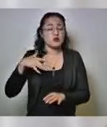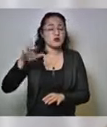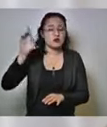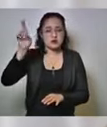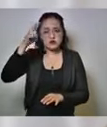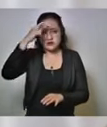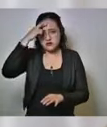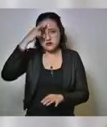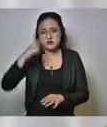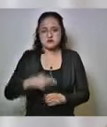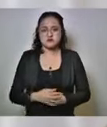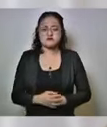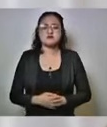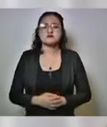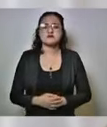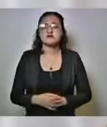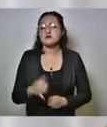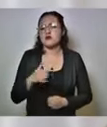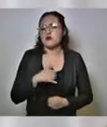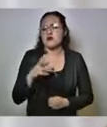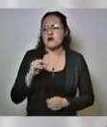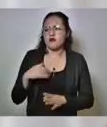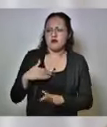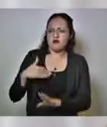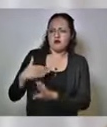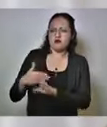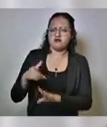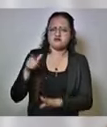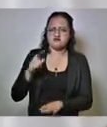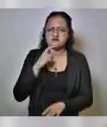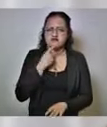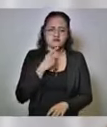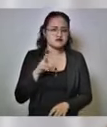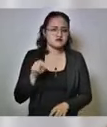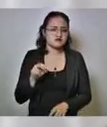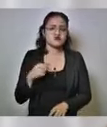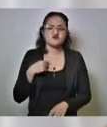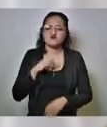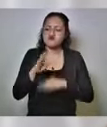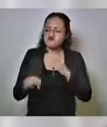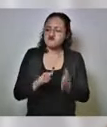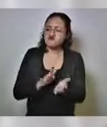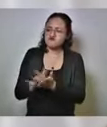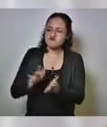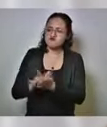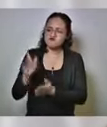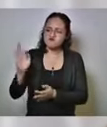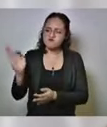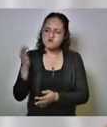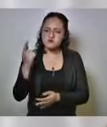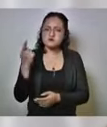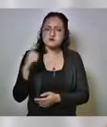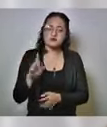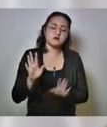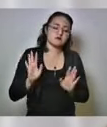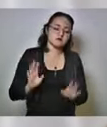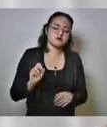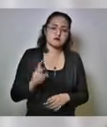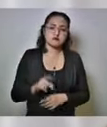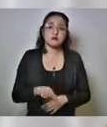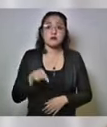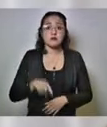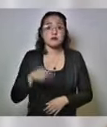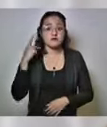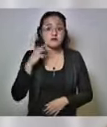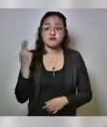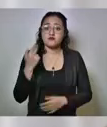si y yo no voy a contradecir voy a apoyar todas las políticas públicas de la federación pero hoy Puebla